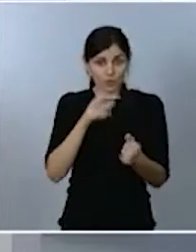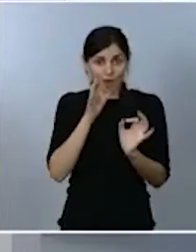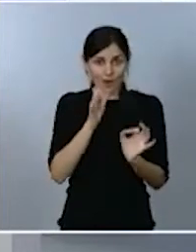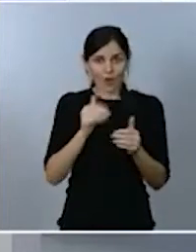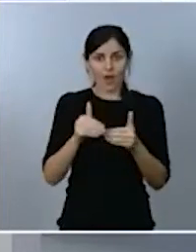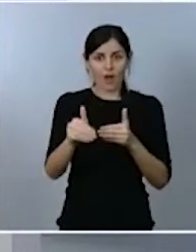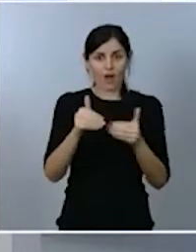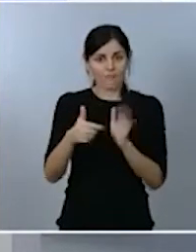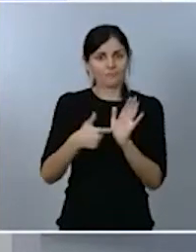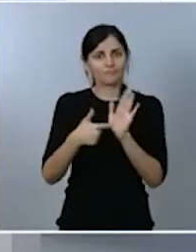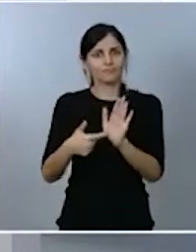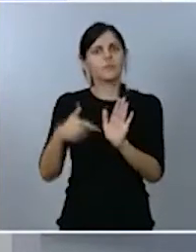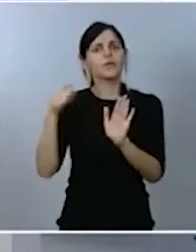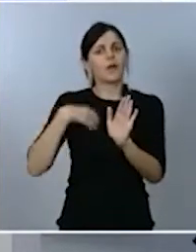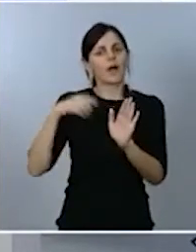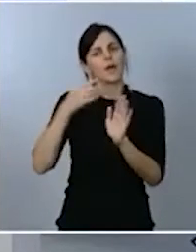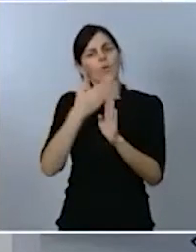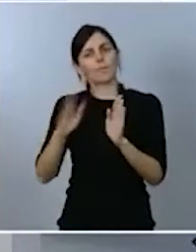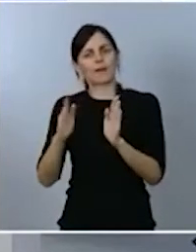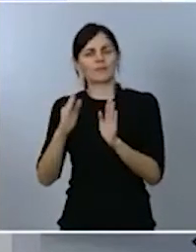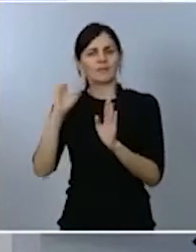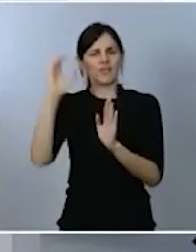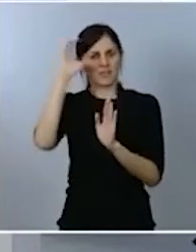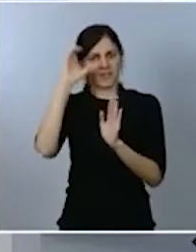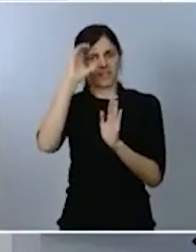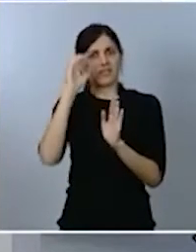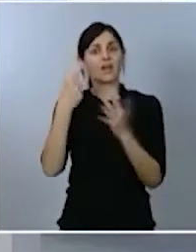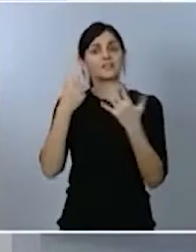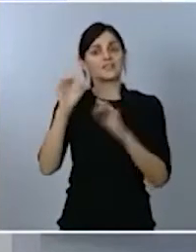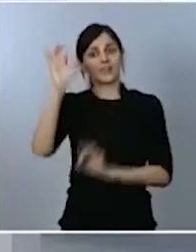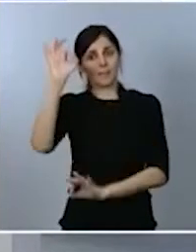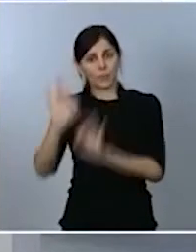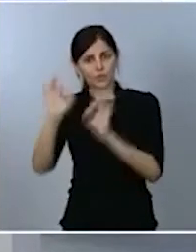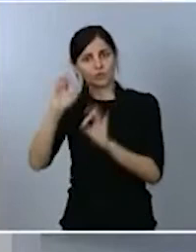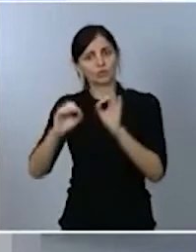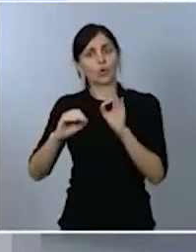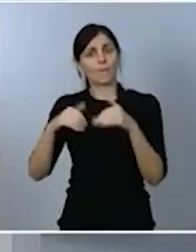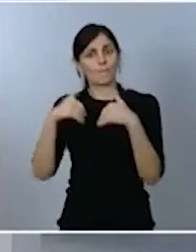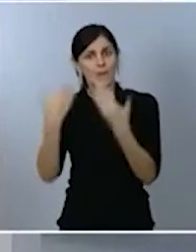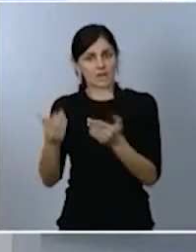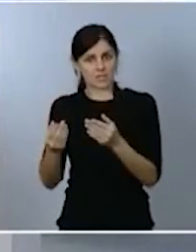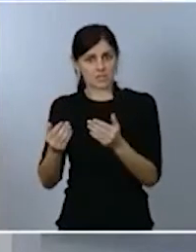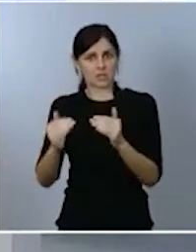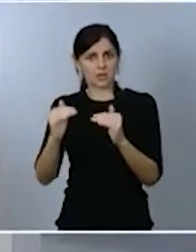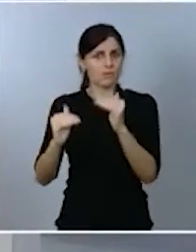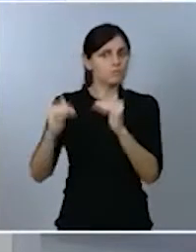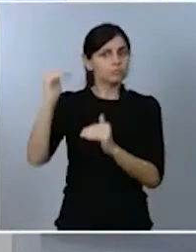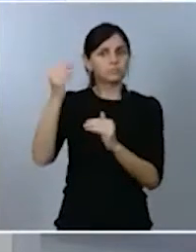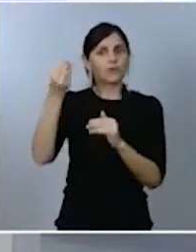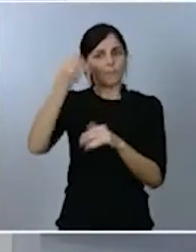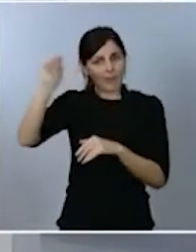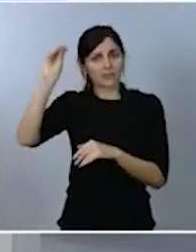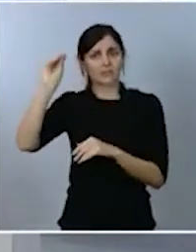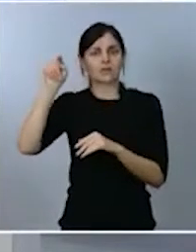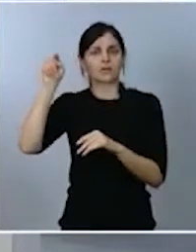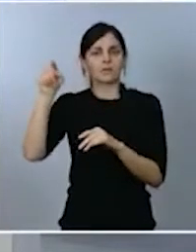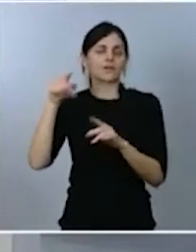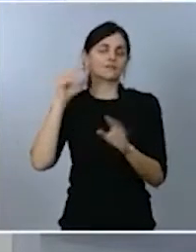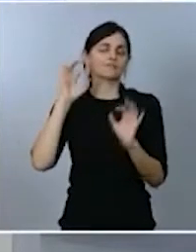propone un incremento del 60% de las inversiones directas en ciencia e innovación y, por lo tanto,